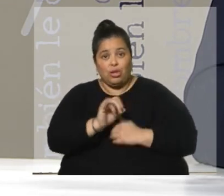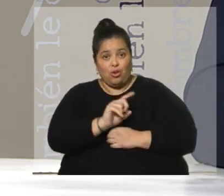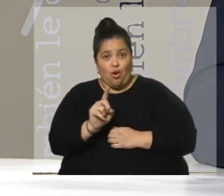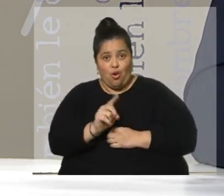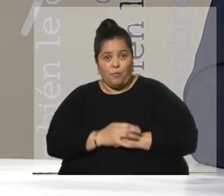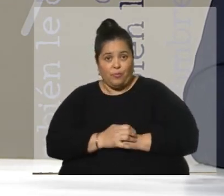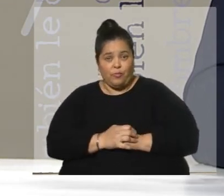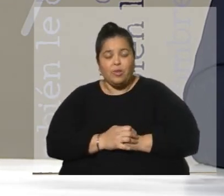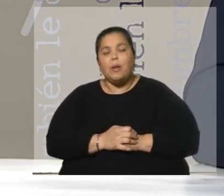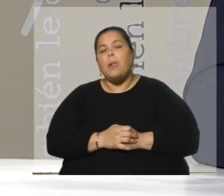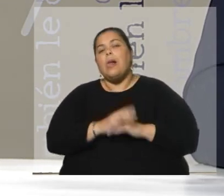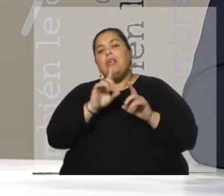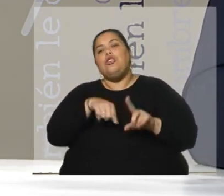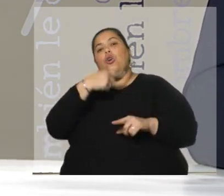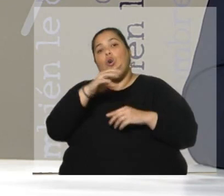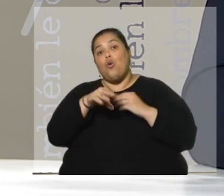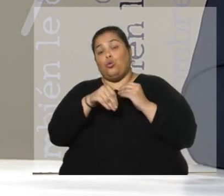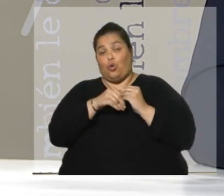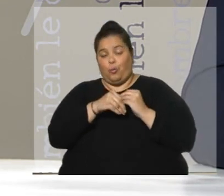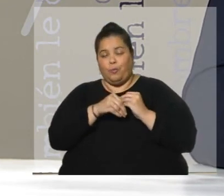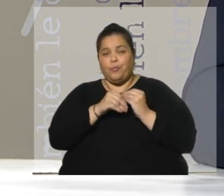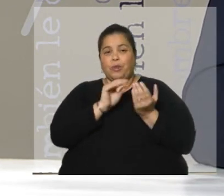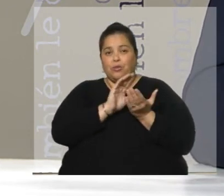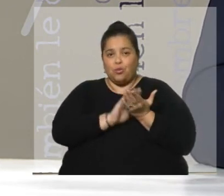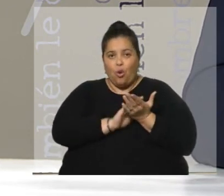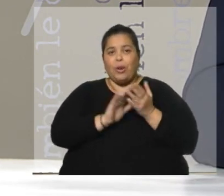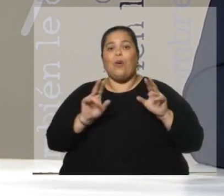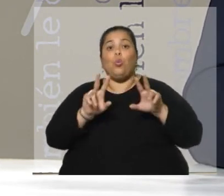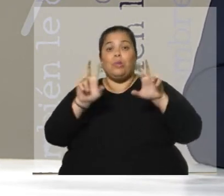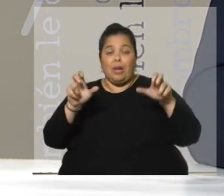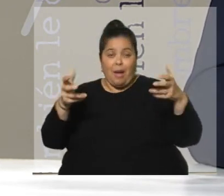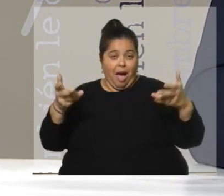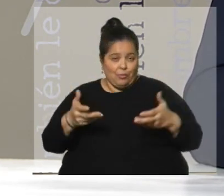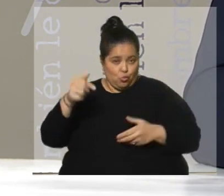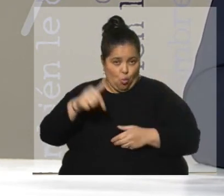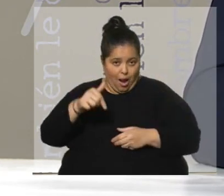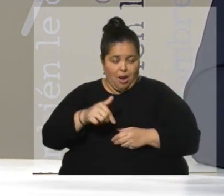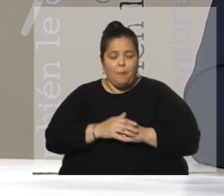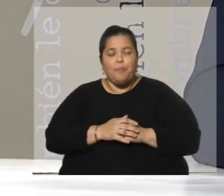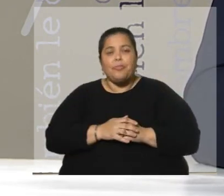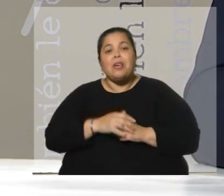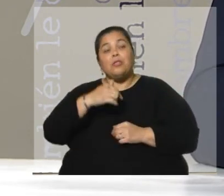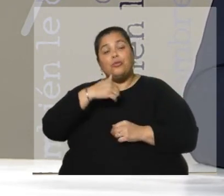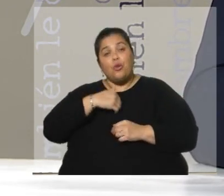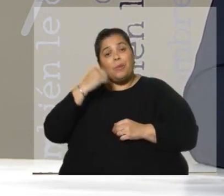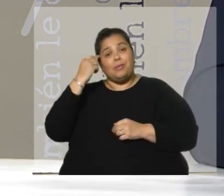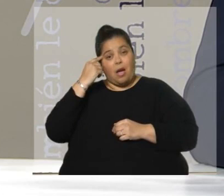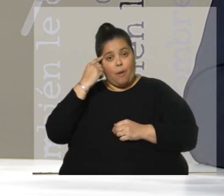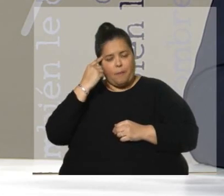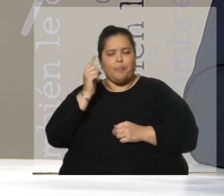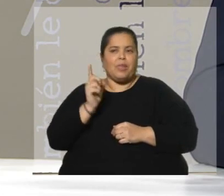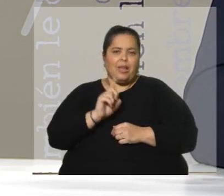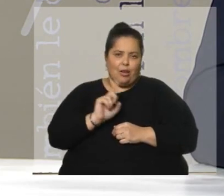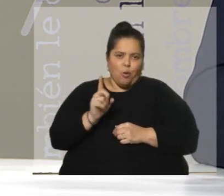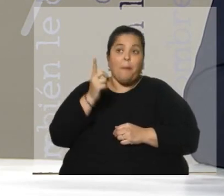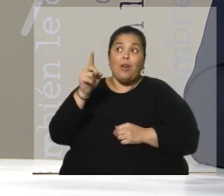agregado que además se vincula a un tema muy actual que es, yo me planteaba que no. Hoy me